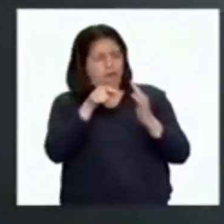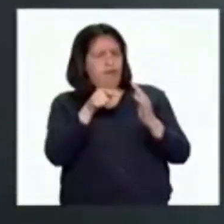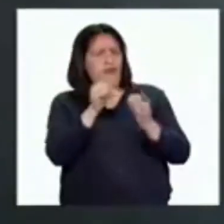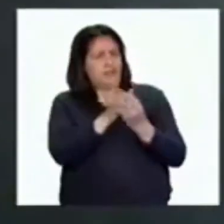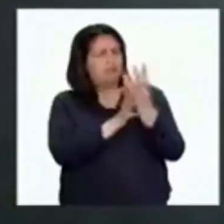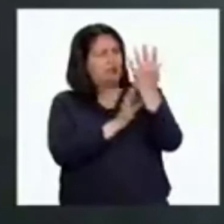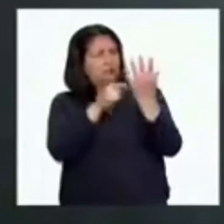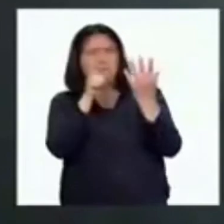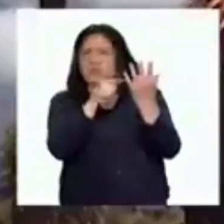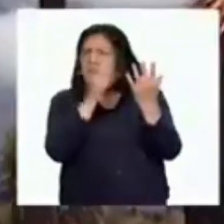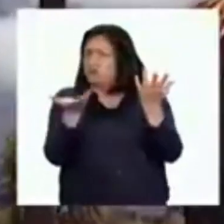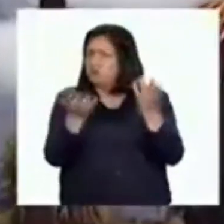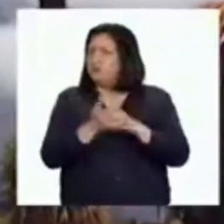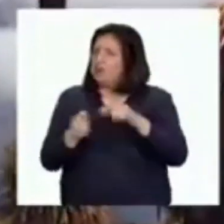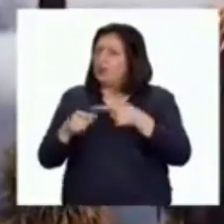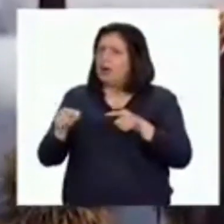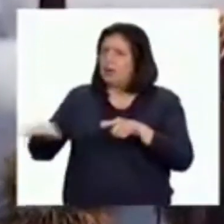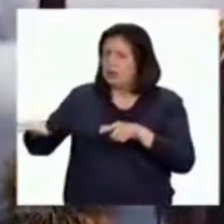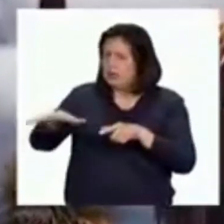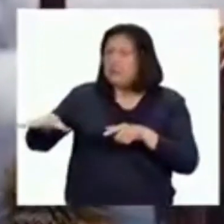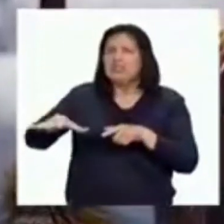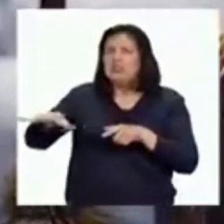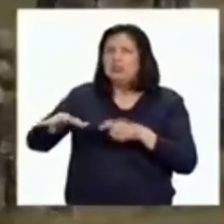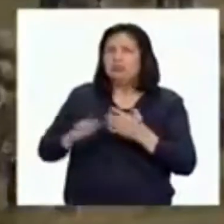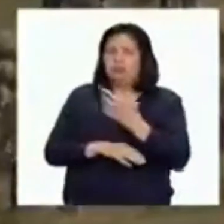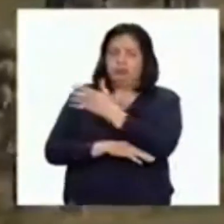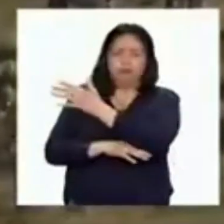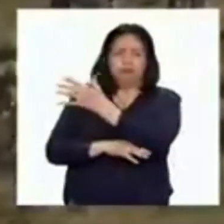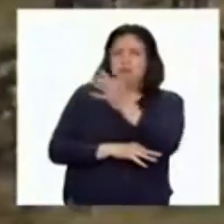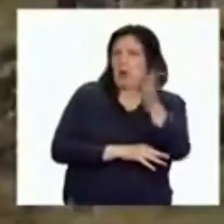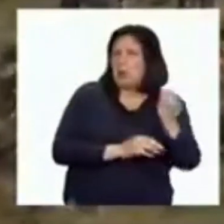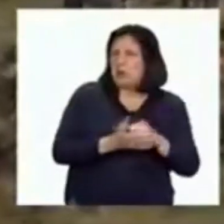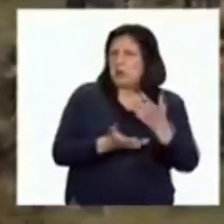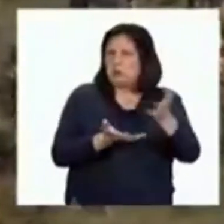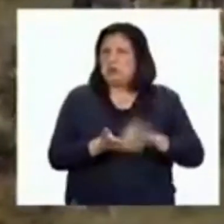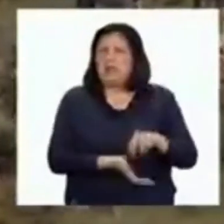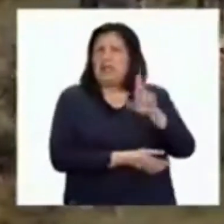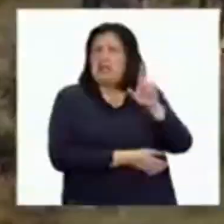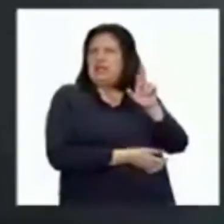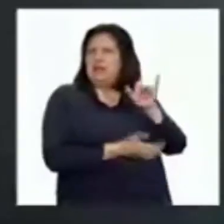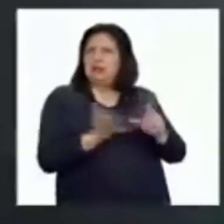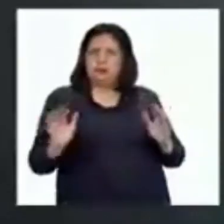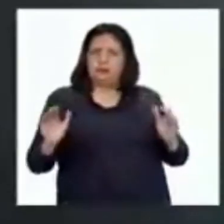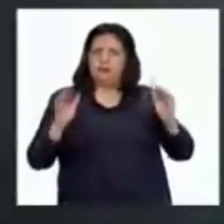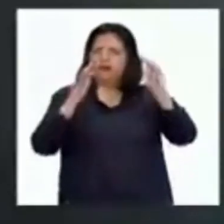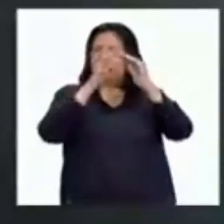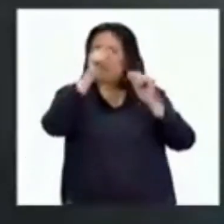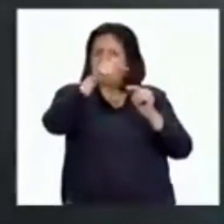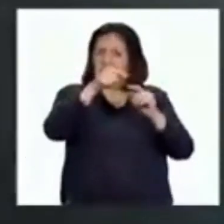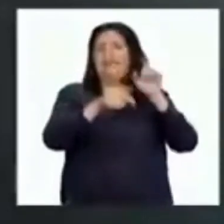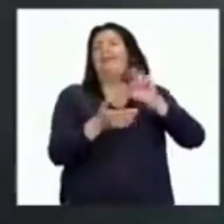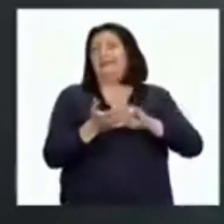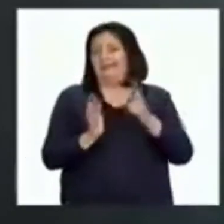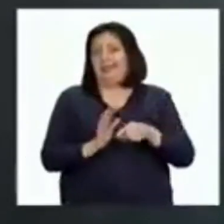embargo, existen los puyales, que son estos bosques de grandes puyas raimondis en las alturas. Esa es la